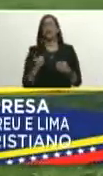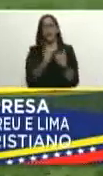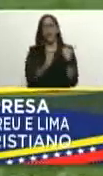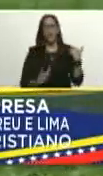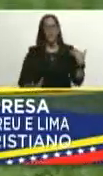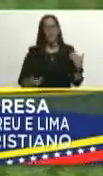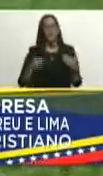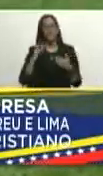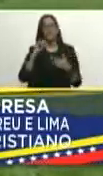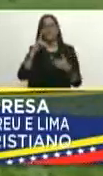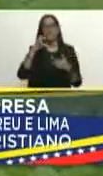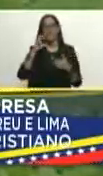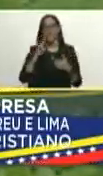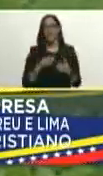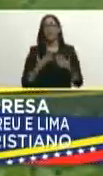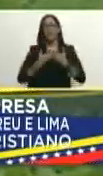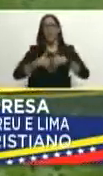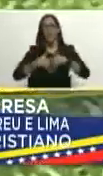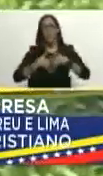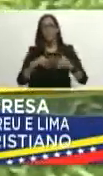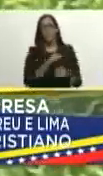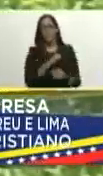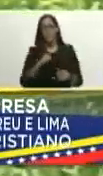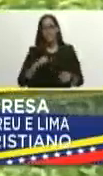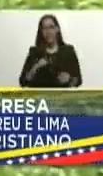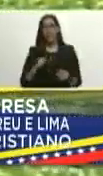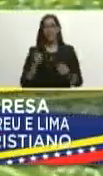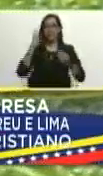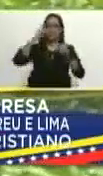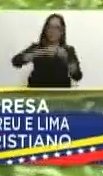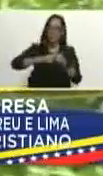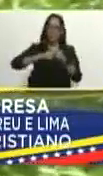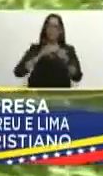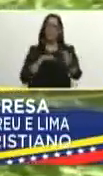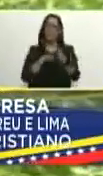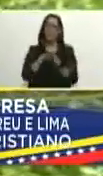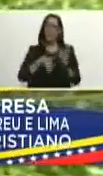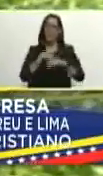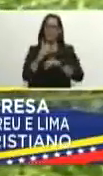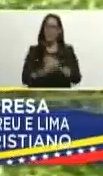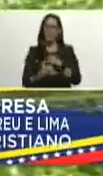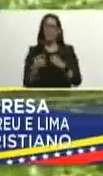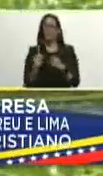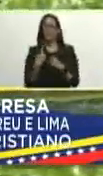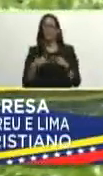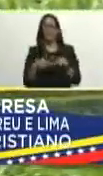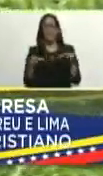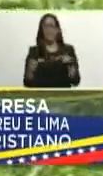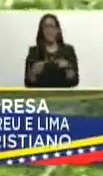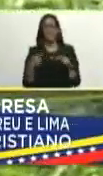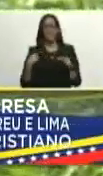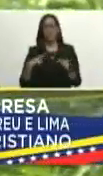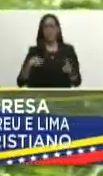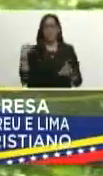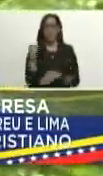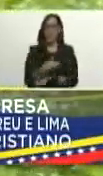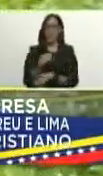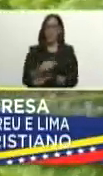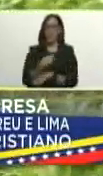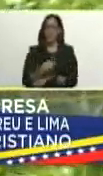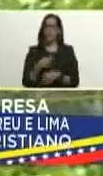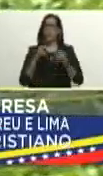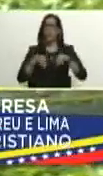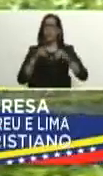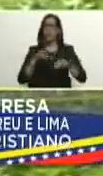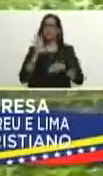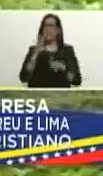presidente de la empresa la empresa privada aliada con la que estamos desarrollando este proyecto que en su primera etapa contempla una inversión para la siembra